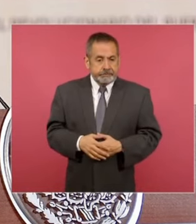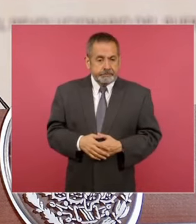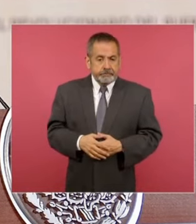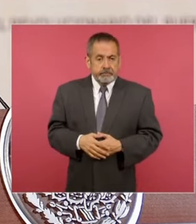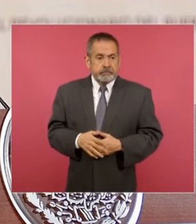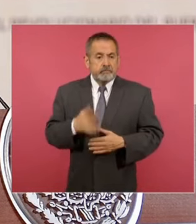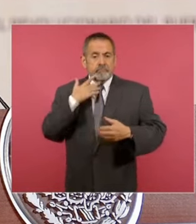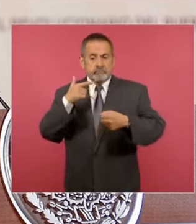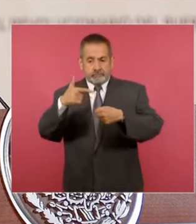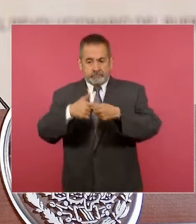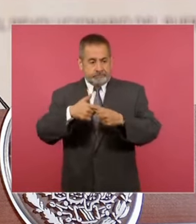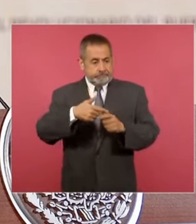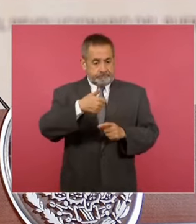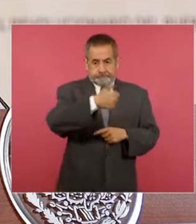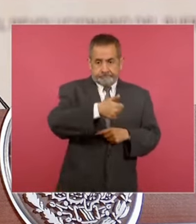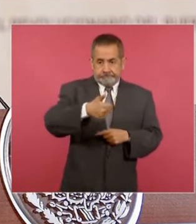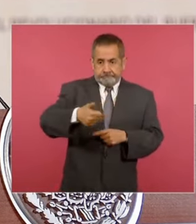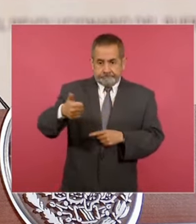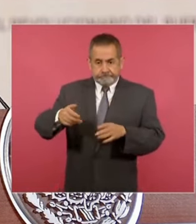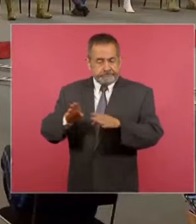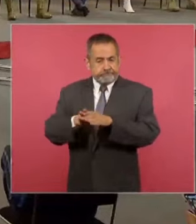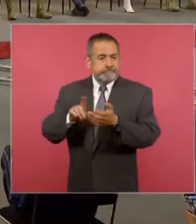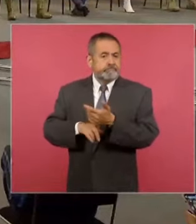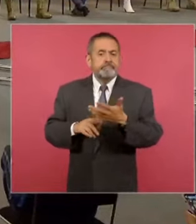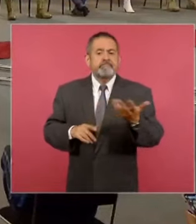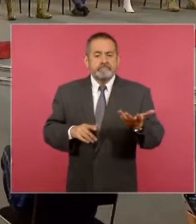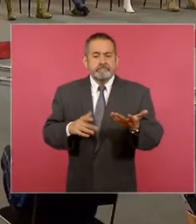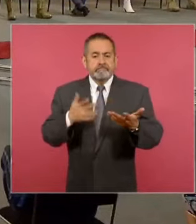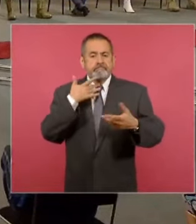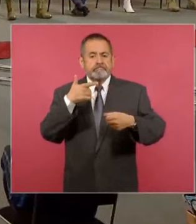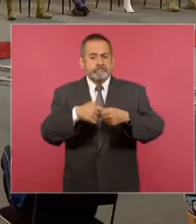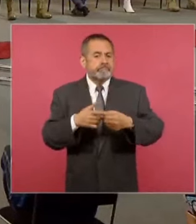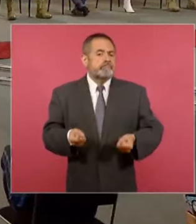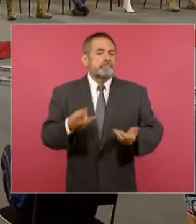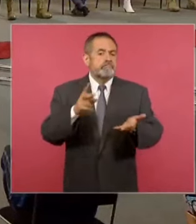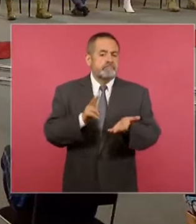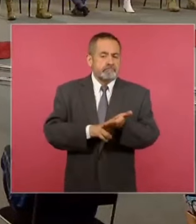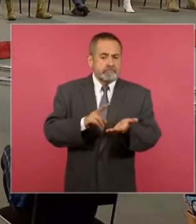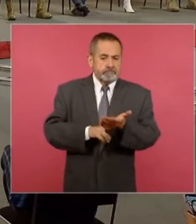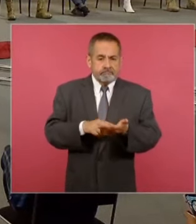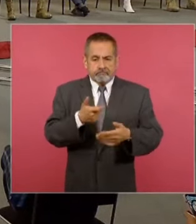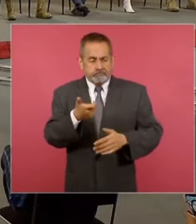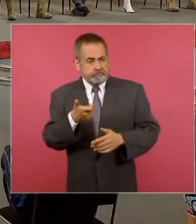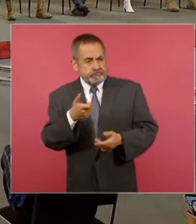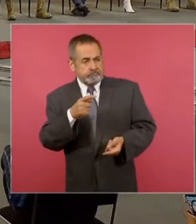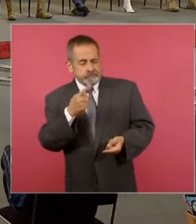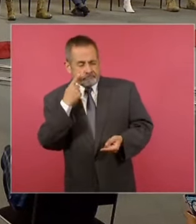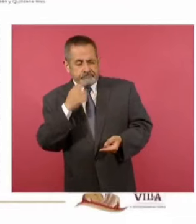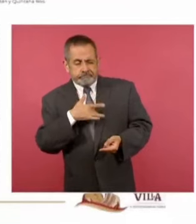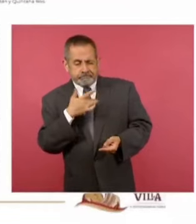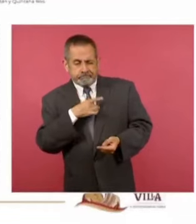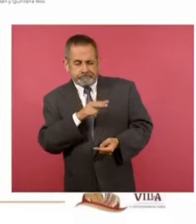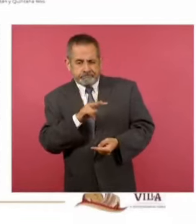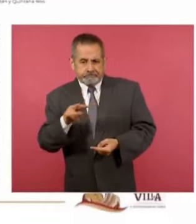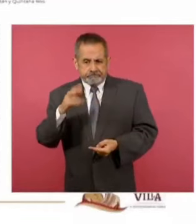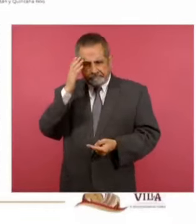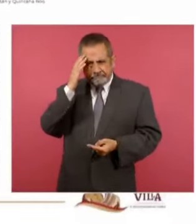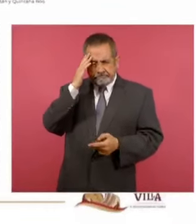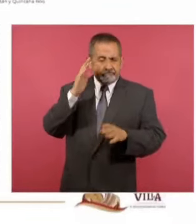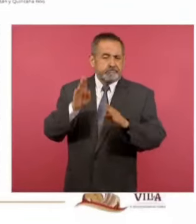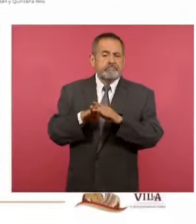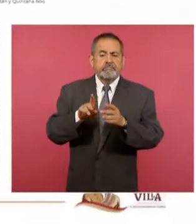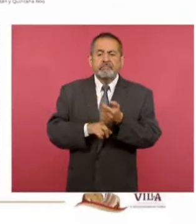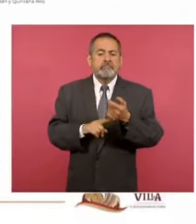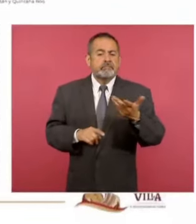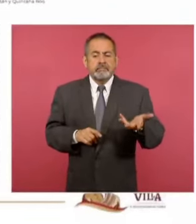combustible, ya en lo individual, la gasolinera específica, para tener ese precio como referente, tomando en cuenta